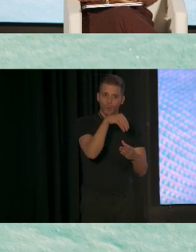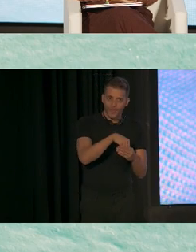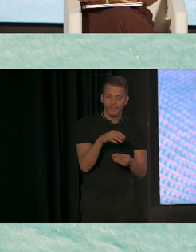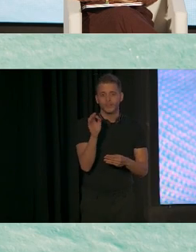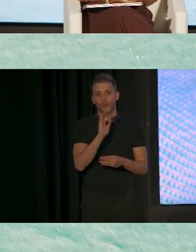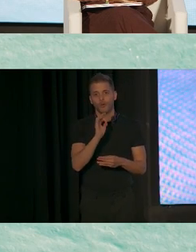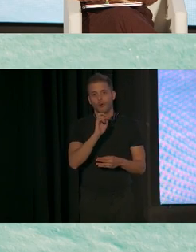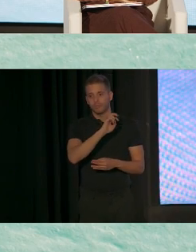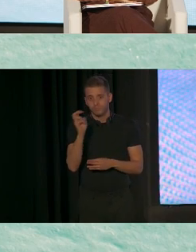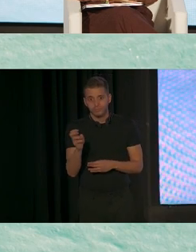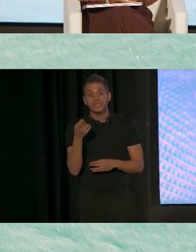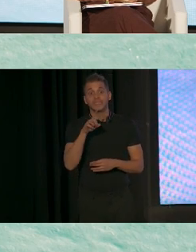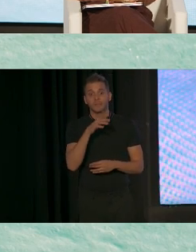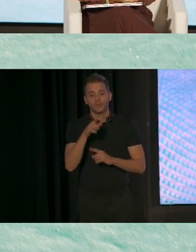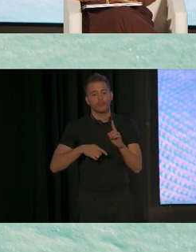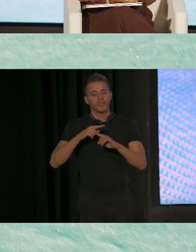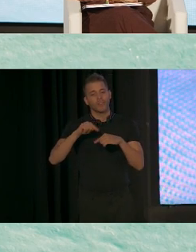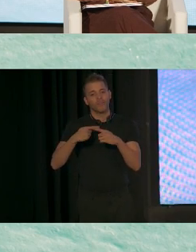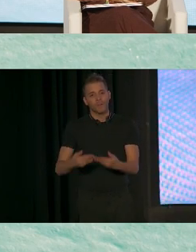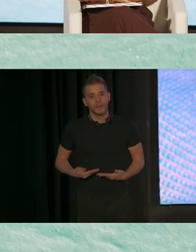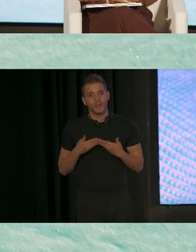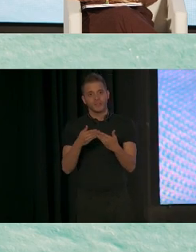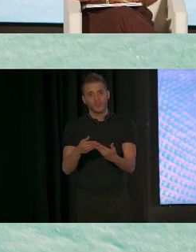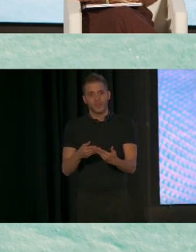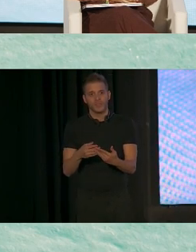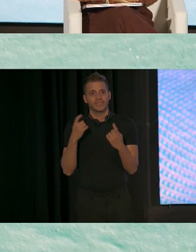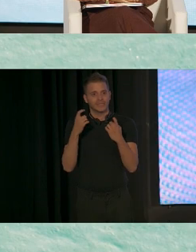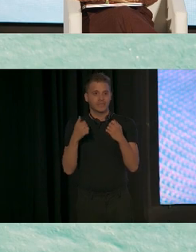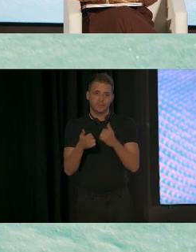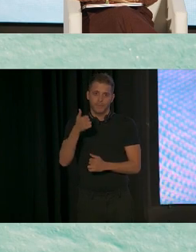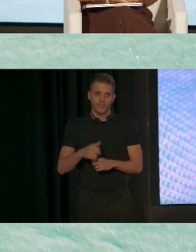escuelas para ayudar a las familias lo más posible.